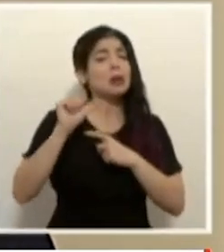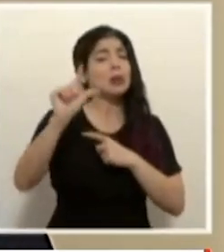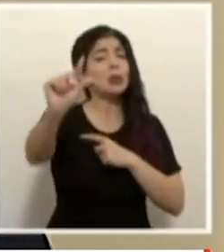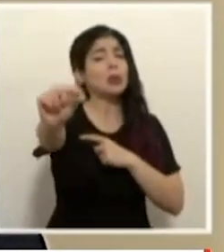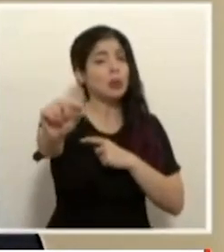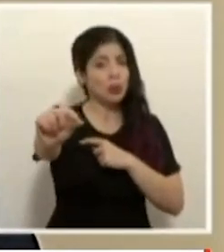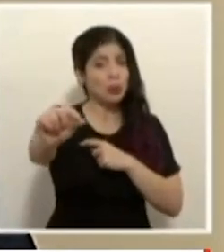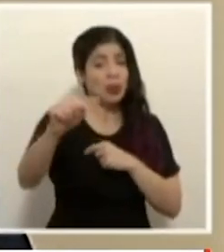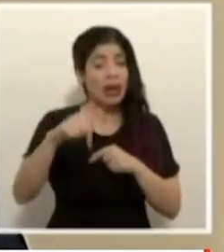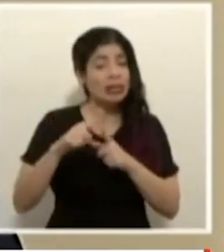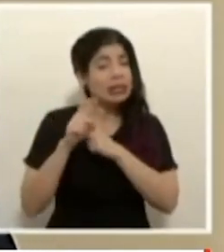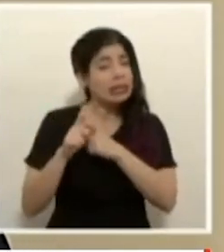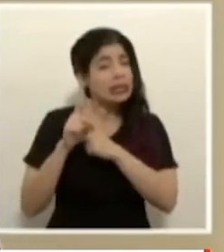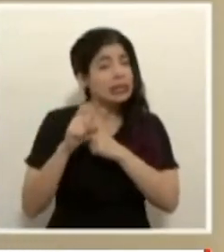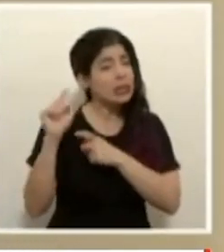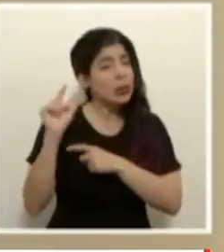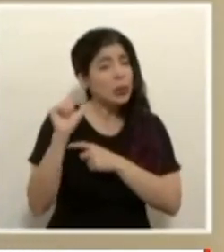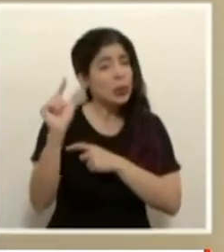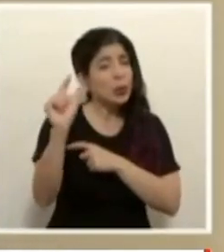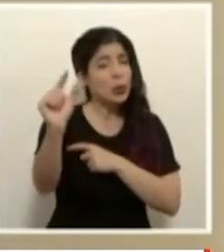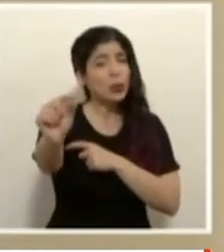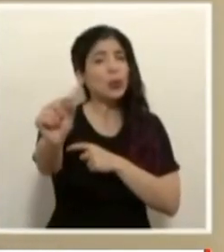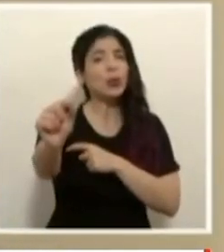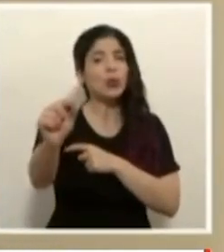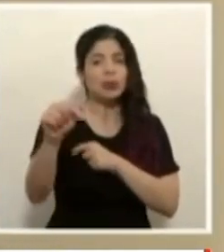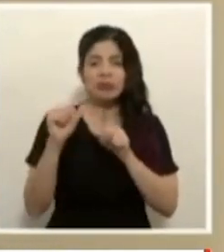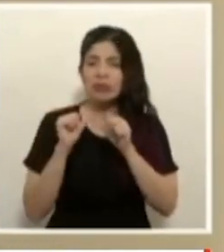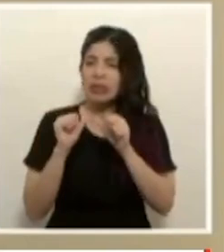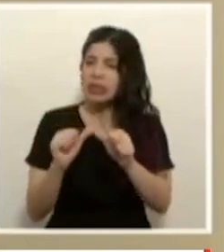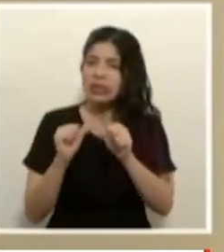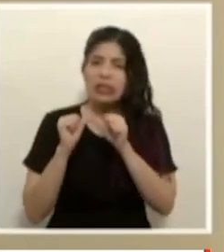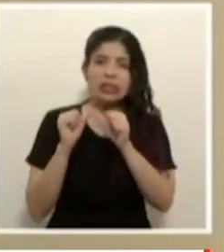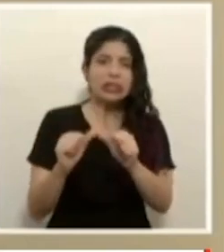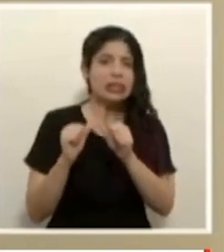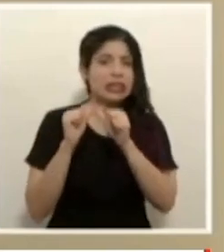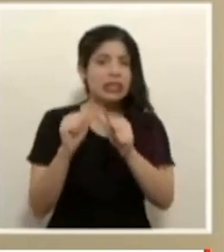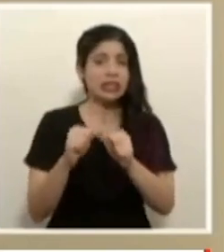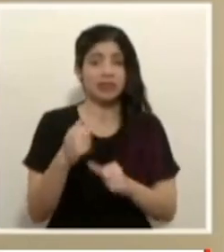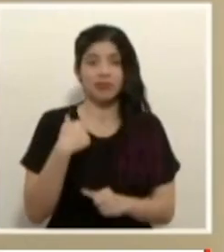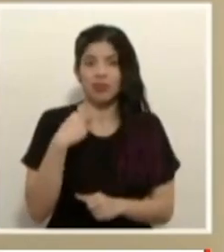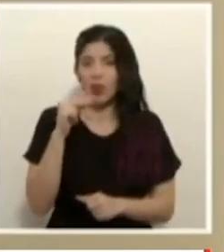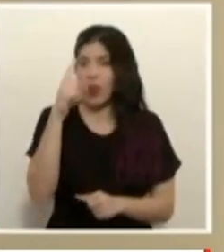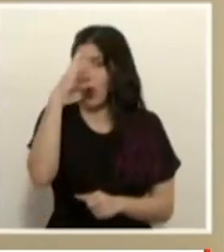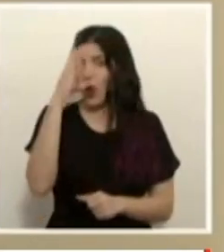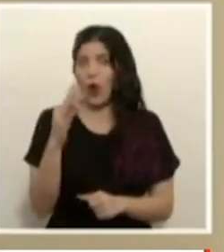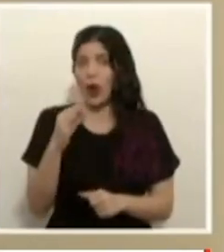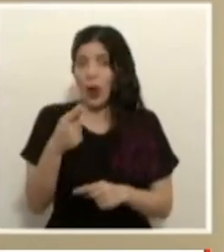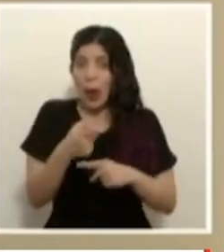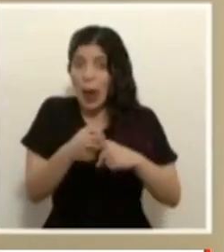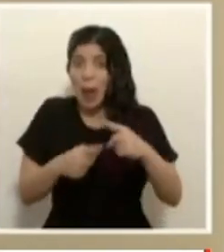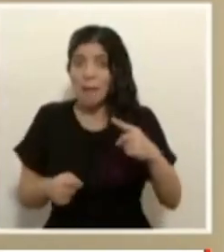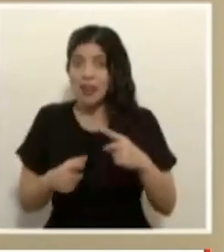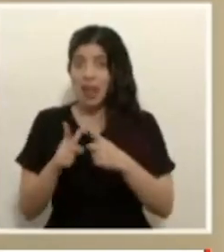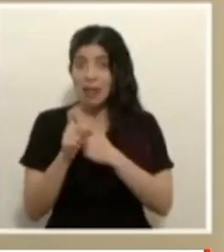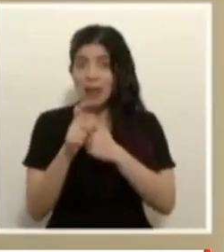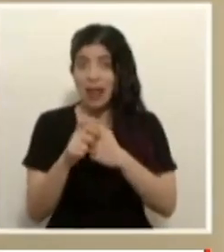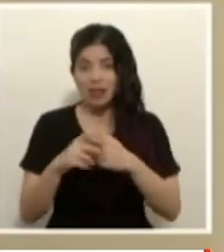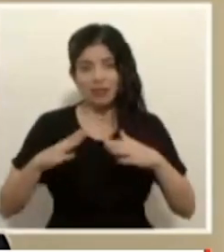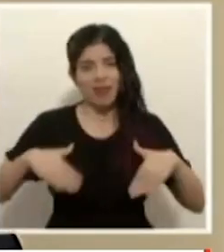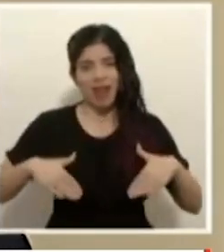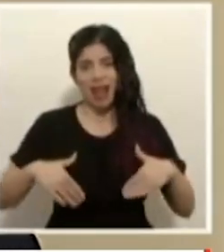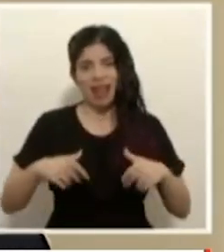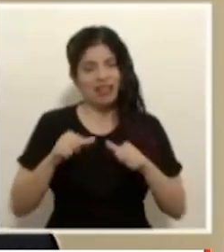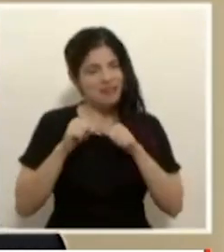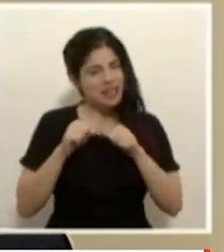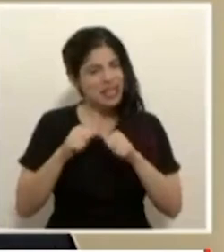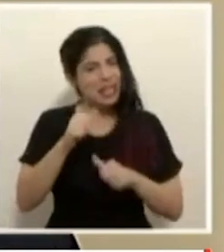y esta maratón sigue yo no creo siquiera que hayamos llegado a la mitad de esta maratón hay que